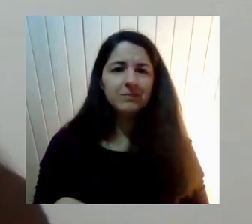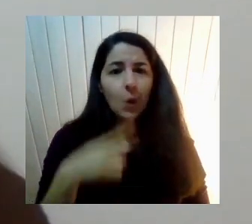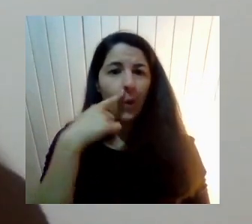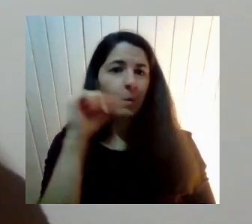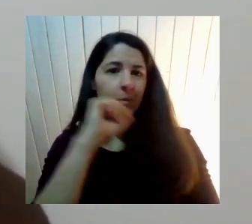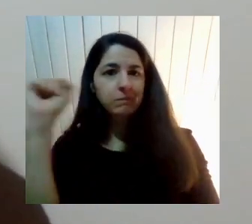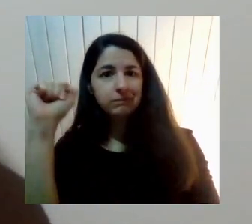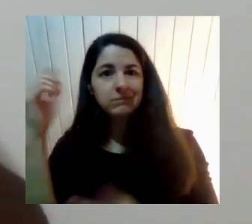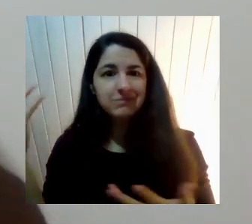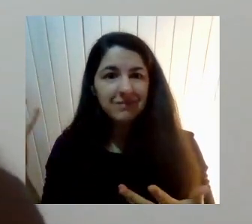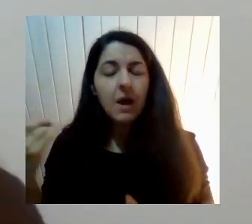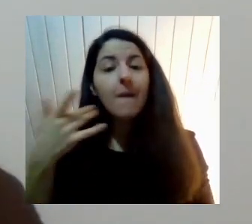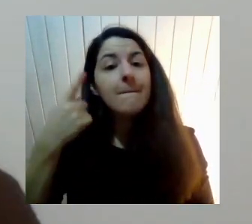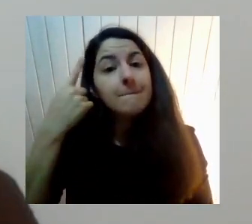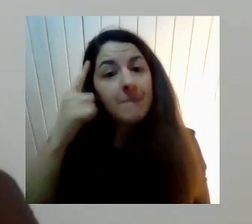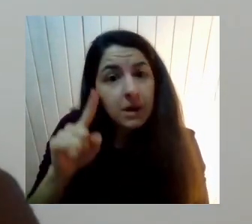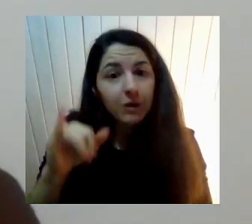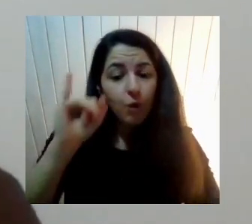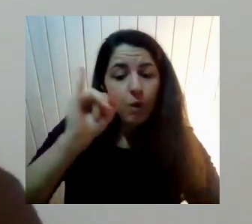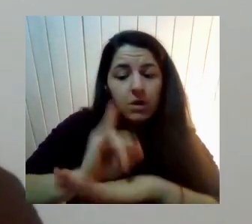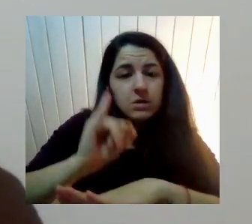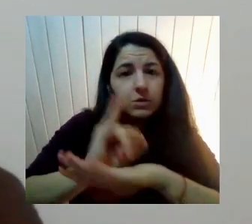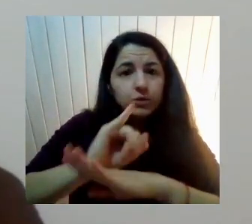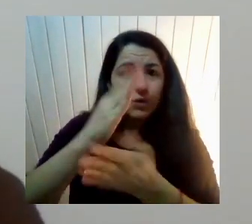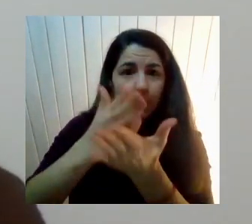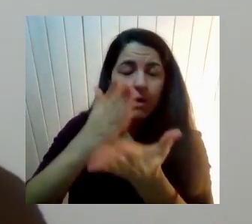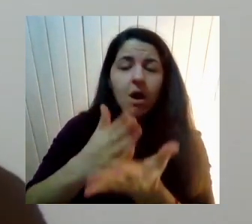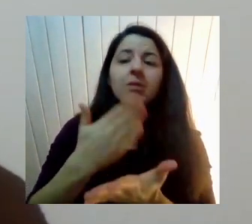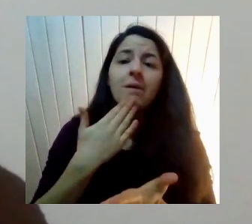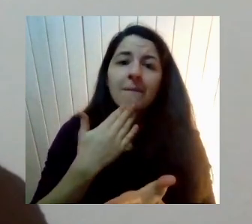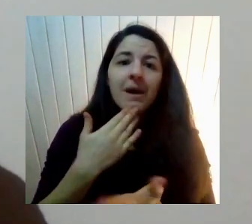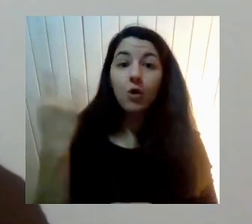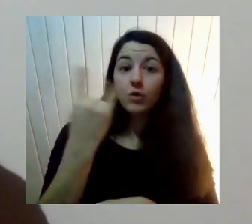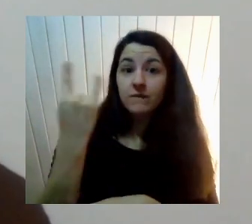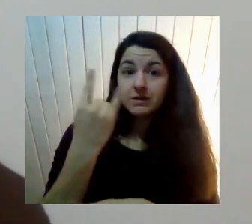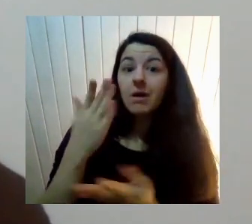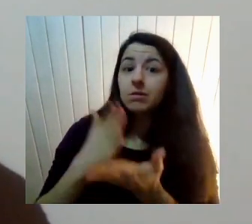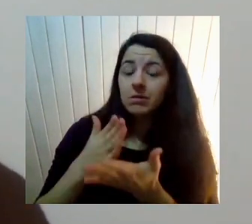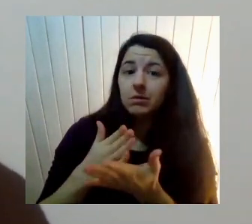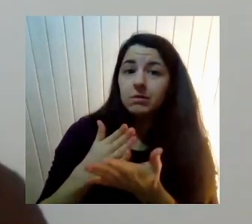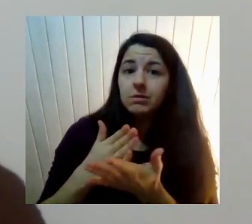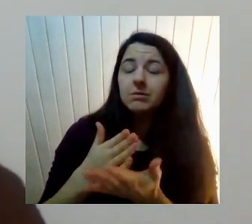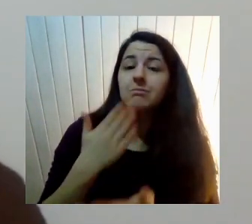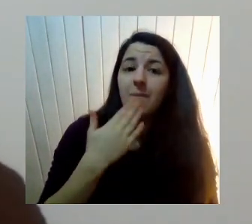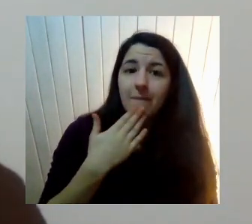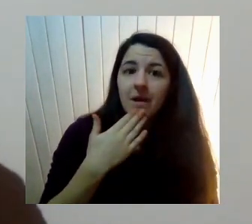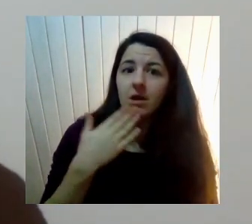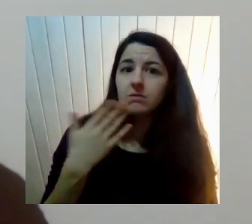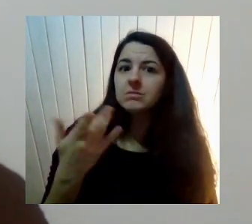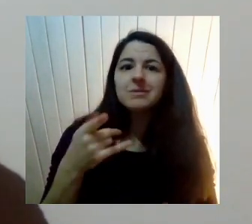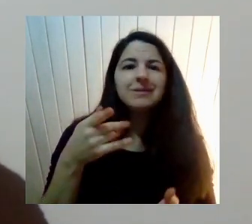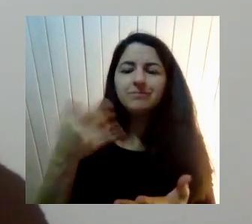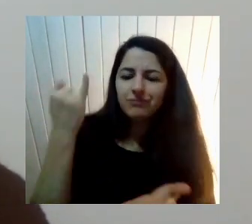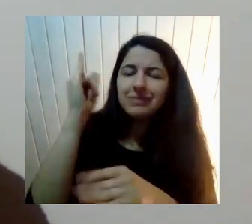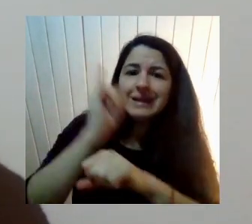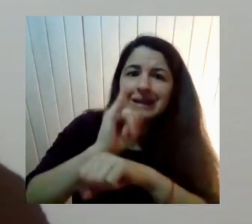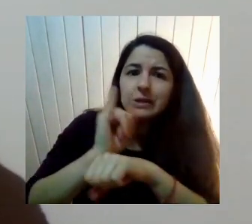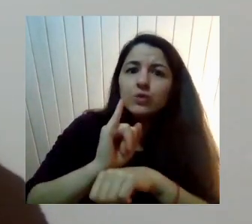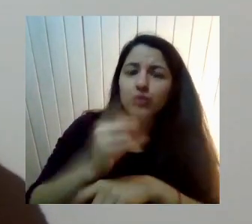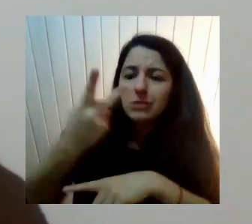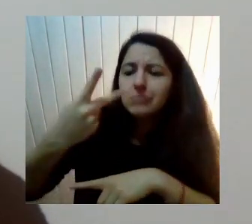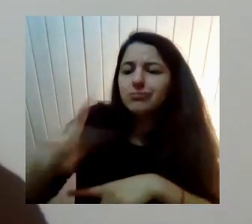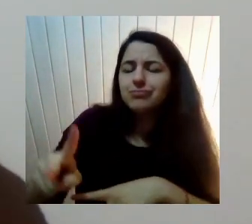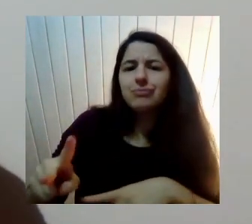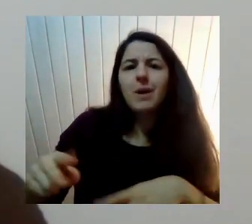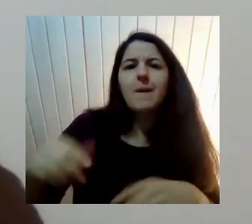institución escolar También Y la institución universitaria Son instituciones En sí mismas Patriarcales Yo recuerdo mucho Que Que